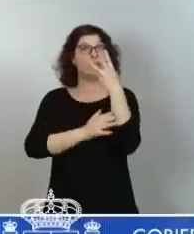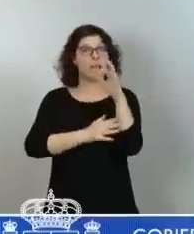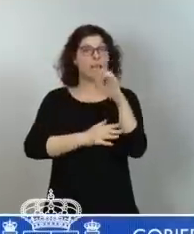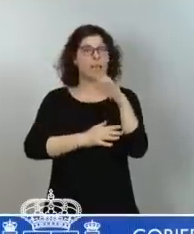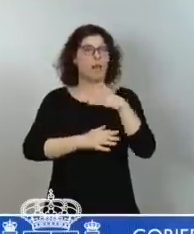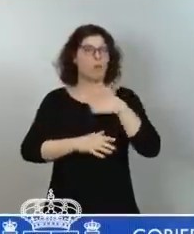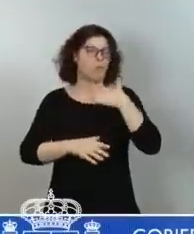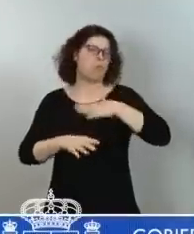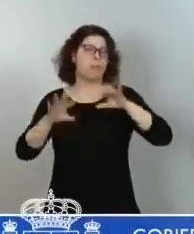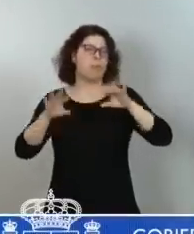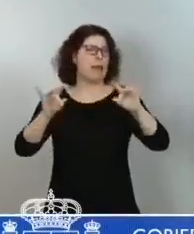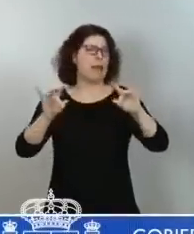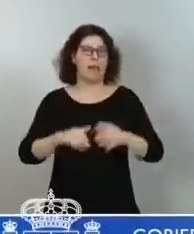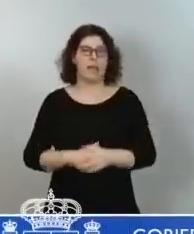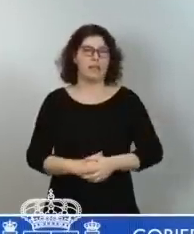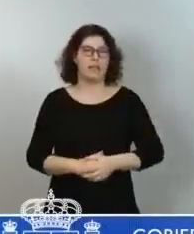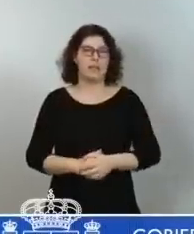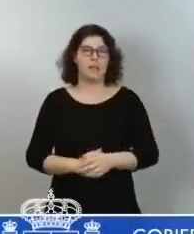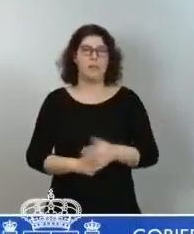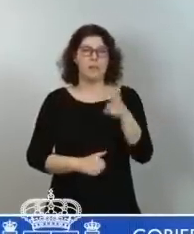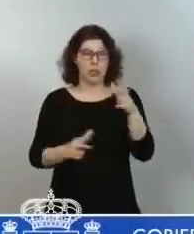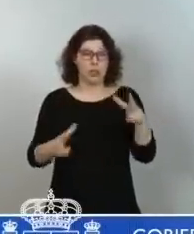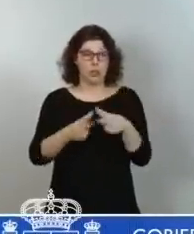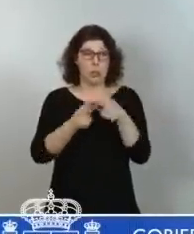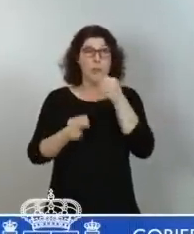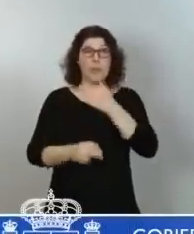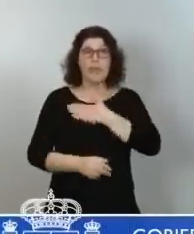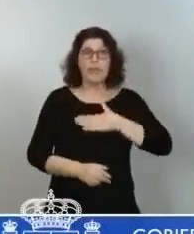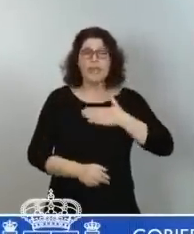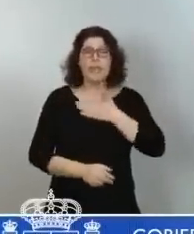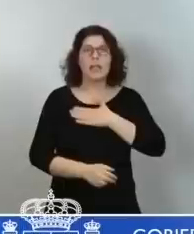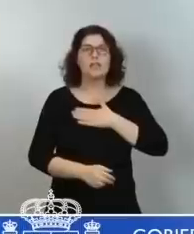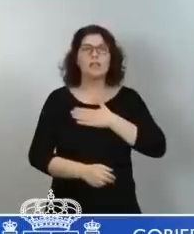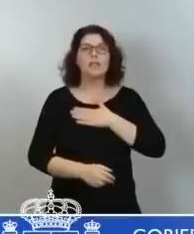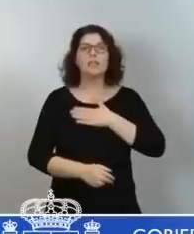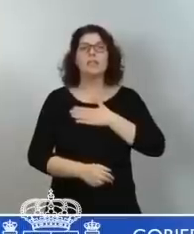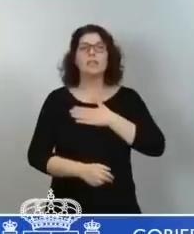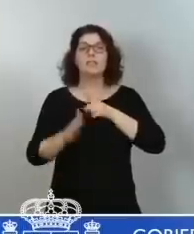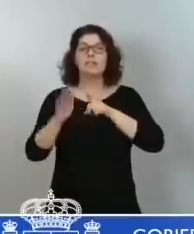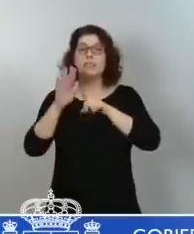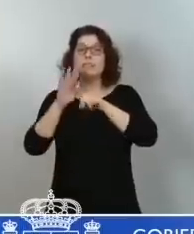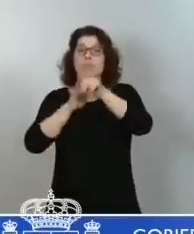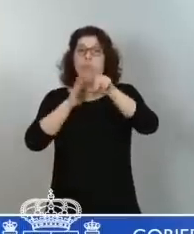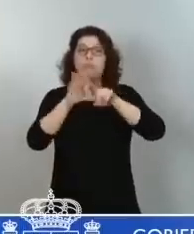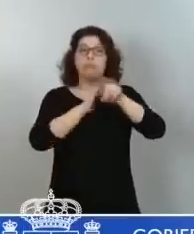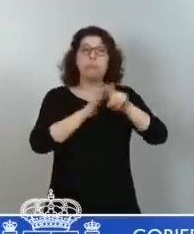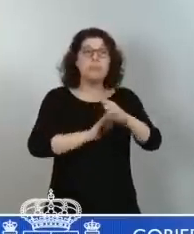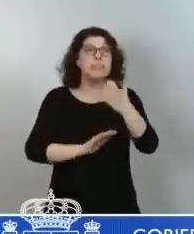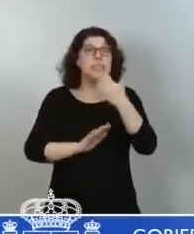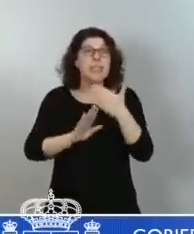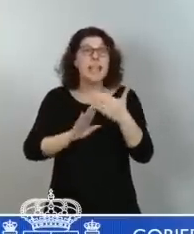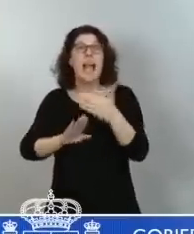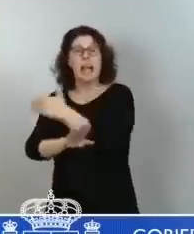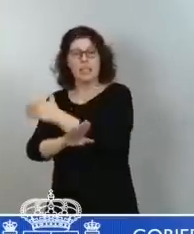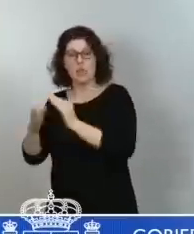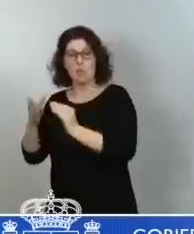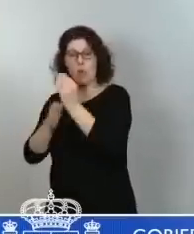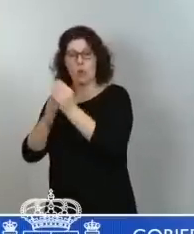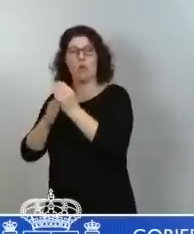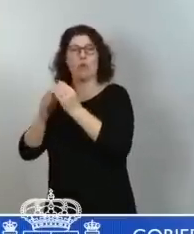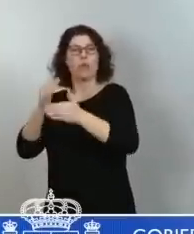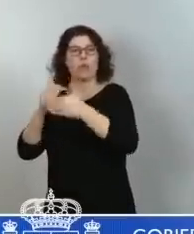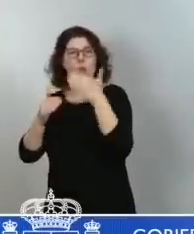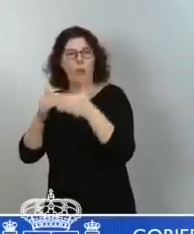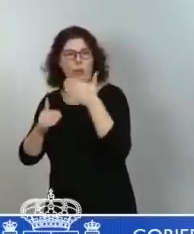y el bienestar solamente se pueden desarrollar si se dan las transformaciones productivas, en términos de innovación, en términos